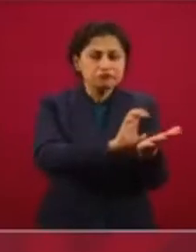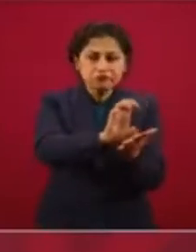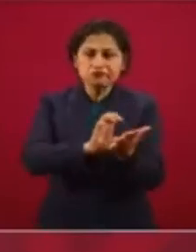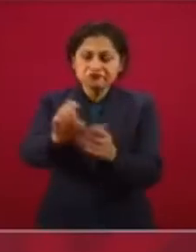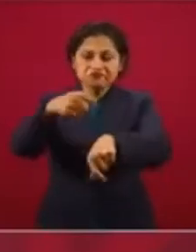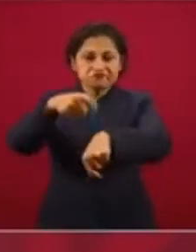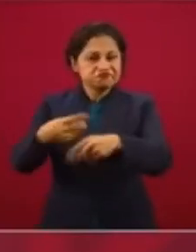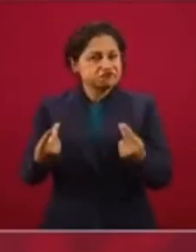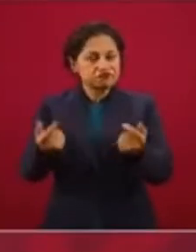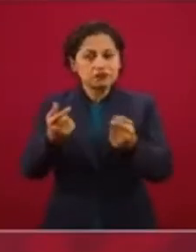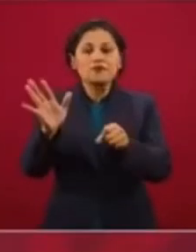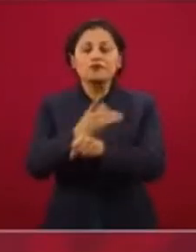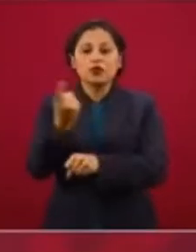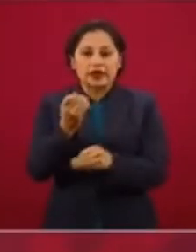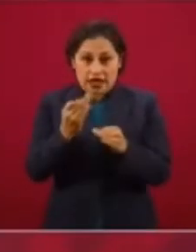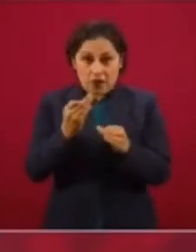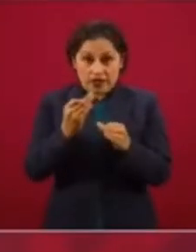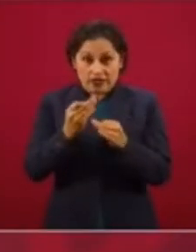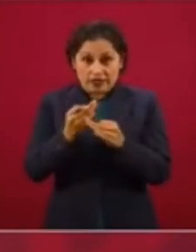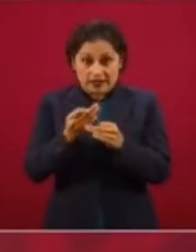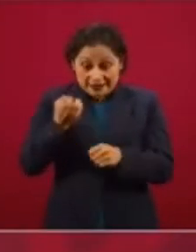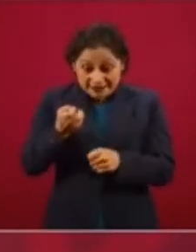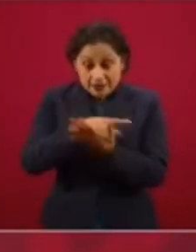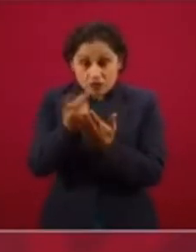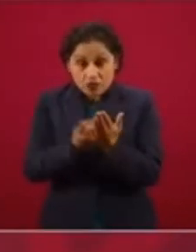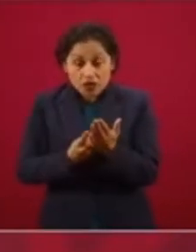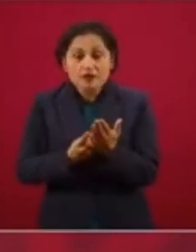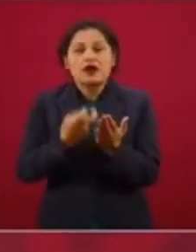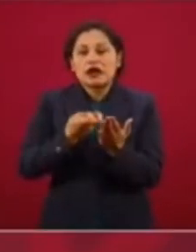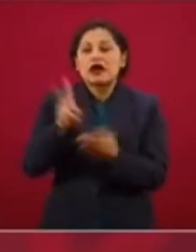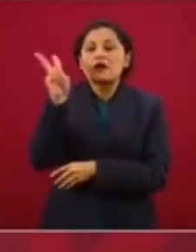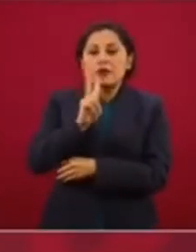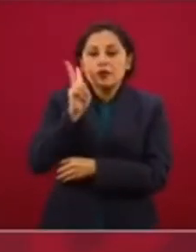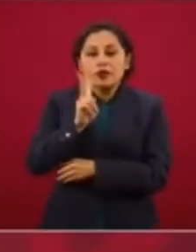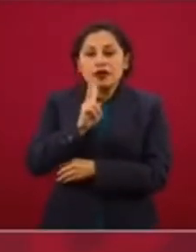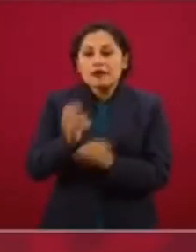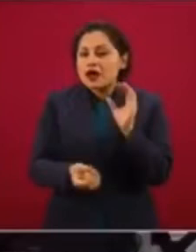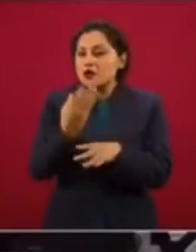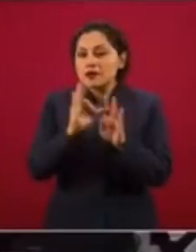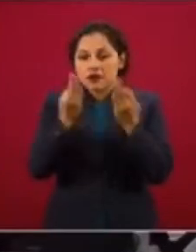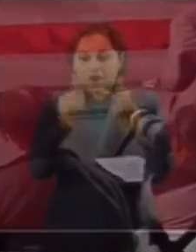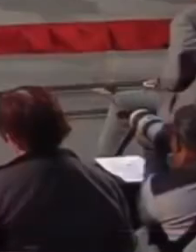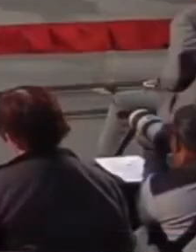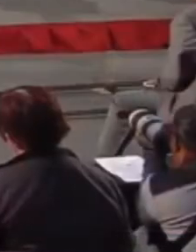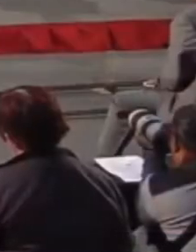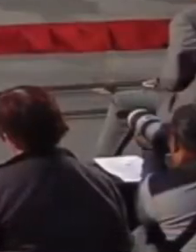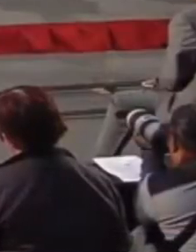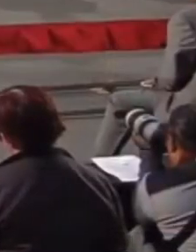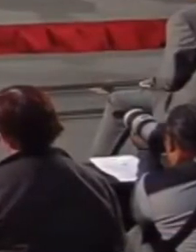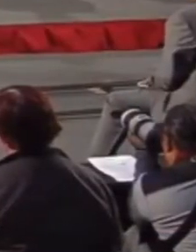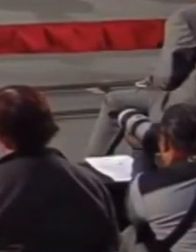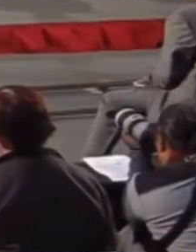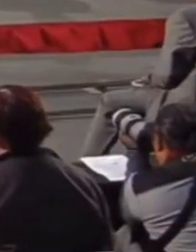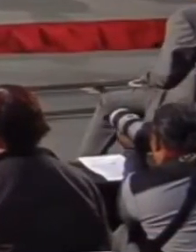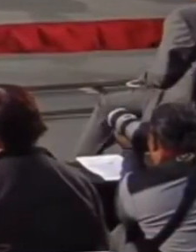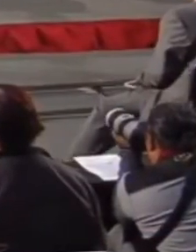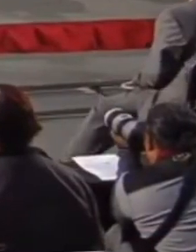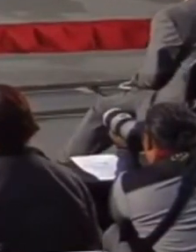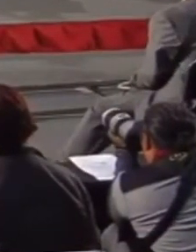Estamos ensayando, es un modelo nuevo de cómo recuperarnos pronto ante una crisis.